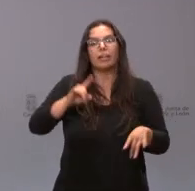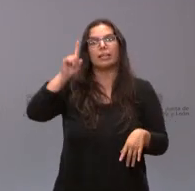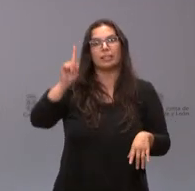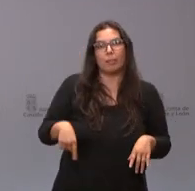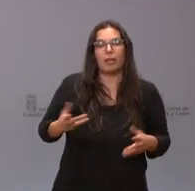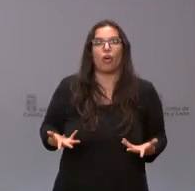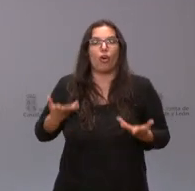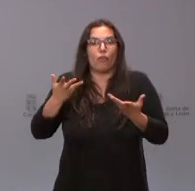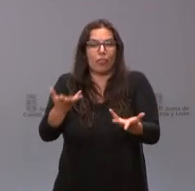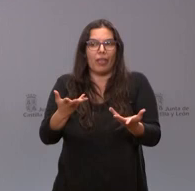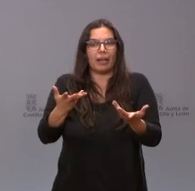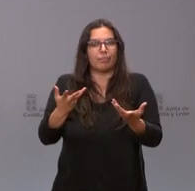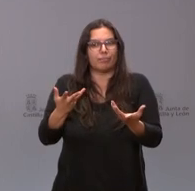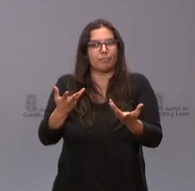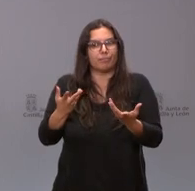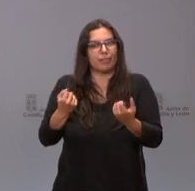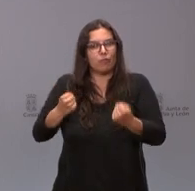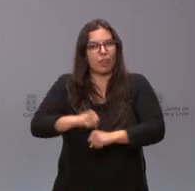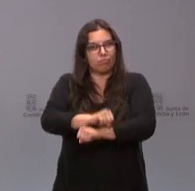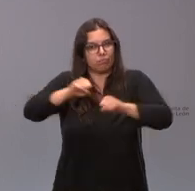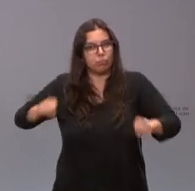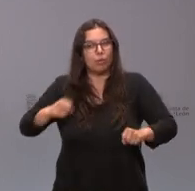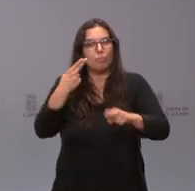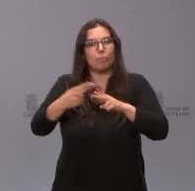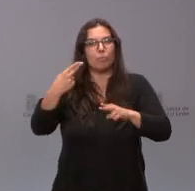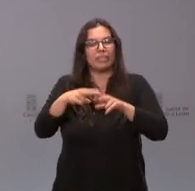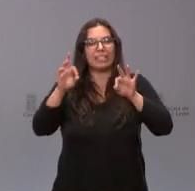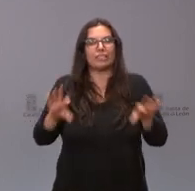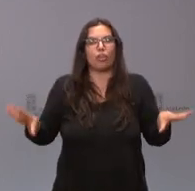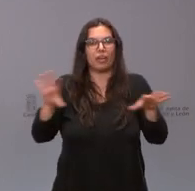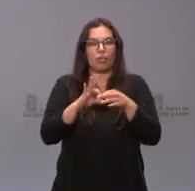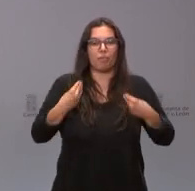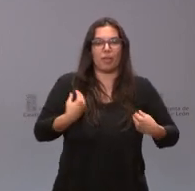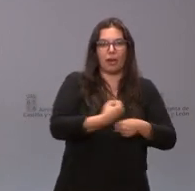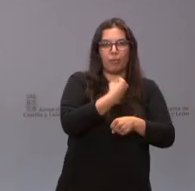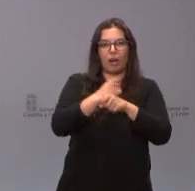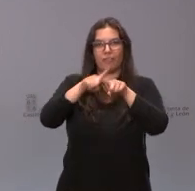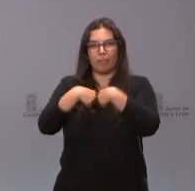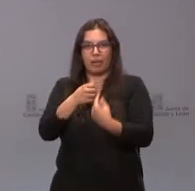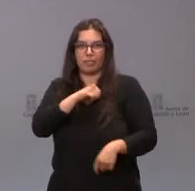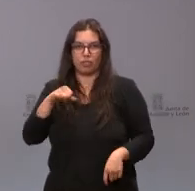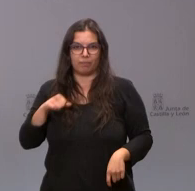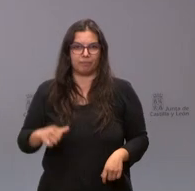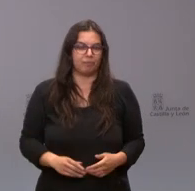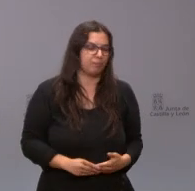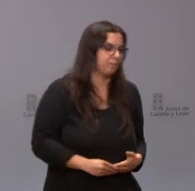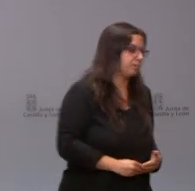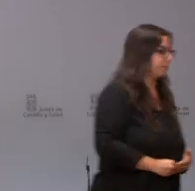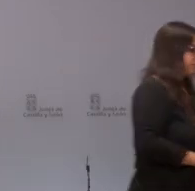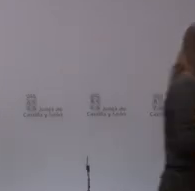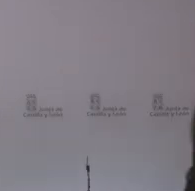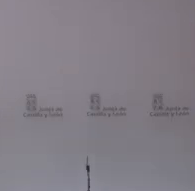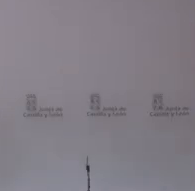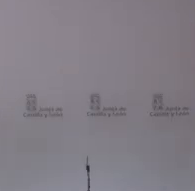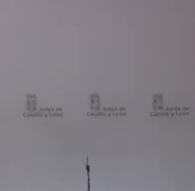especial fuerza a todo lo que tiene que ver con las políticas de conciliación entre la vida laboral familiar y personal Sí yo quería